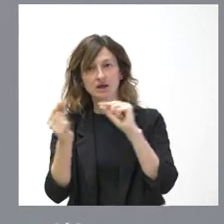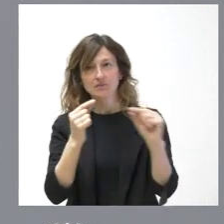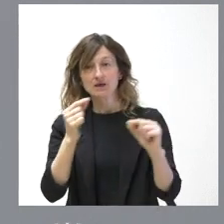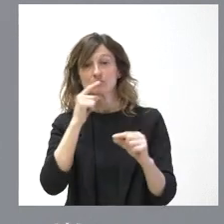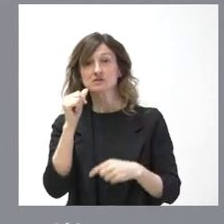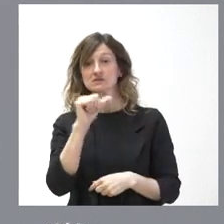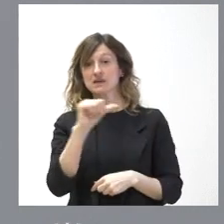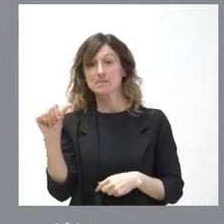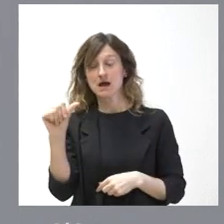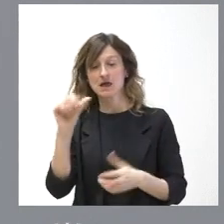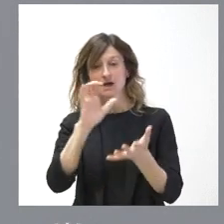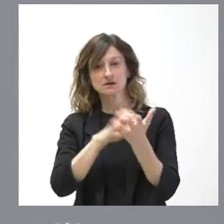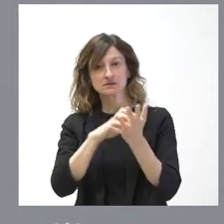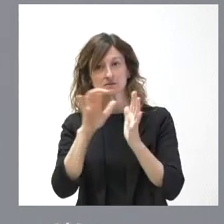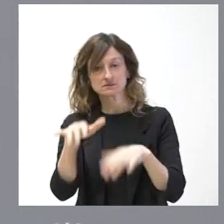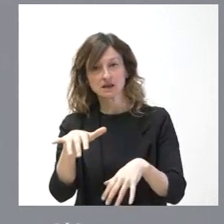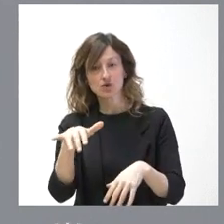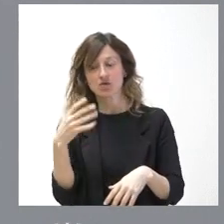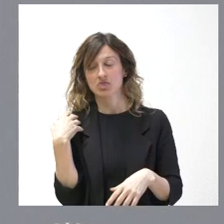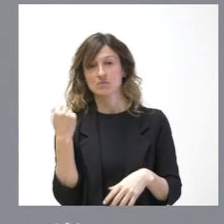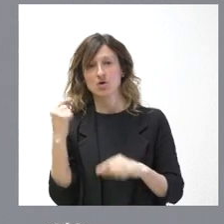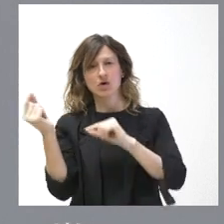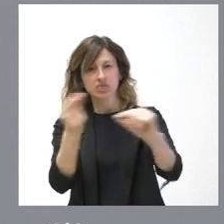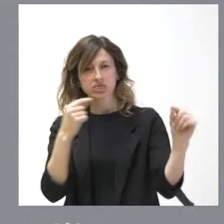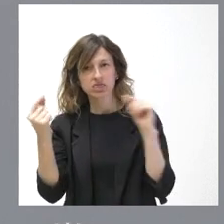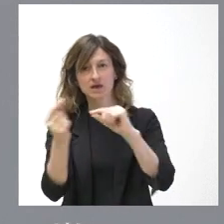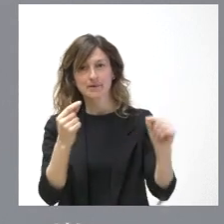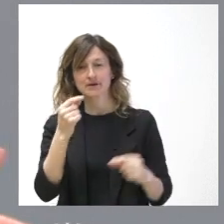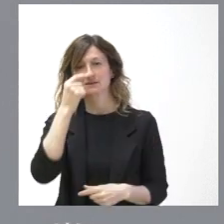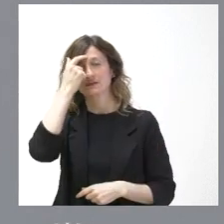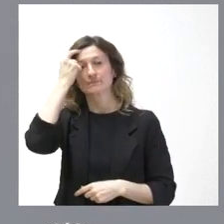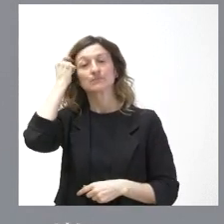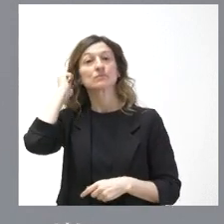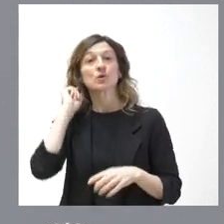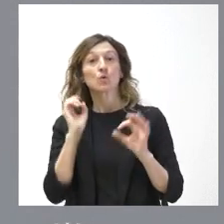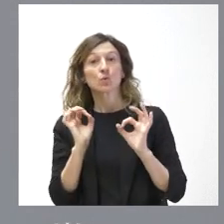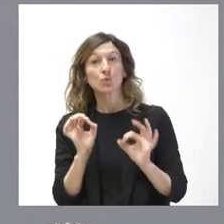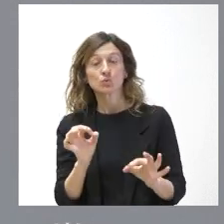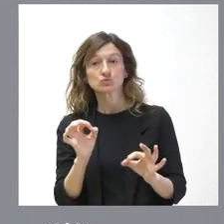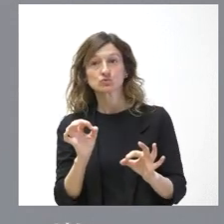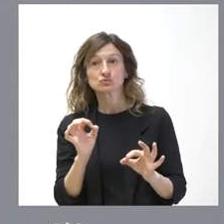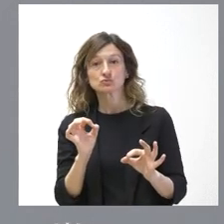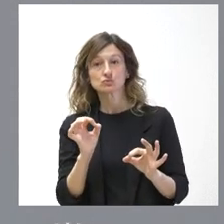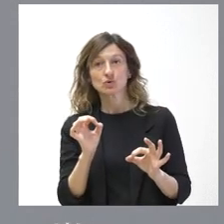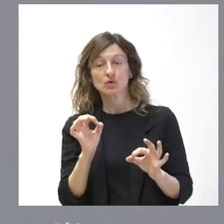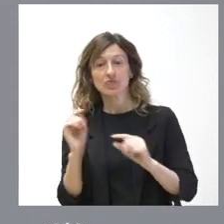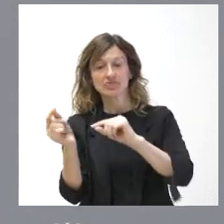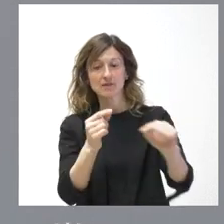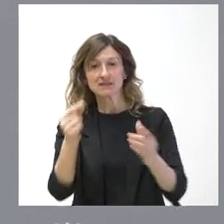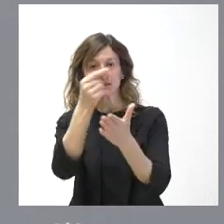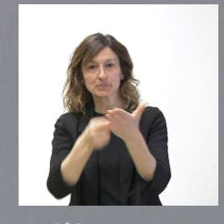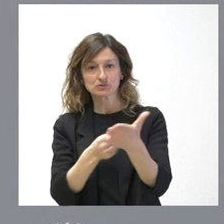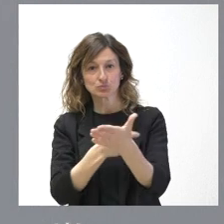semana en Castilla y León de que ha habido un amplio debate. Justo el debate de los más importantes del año, que es el debate del presupuesto.